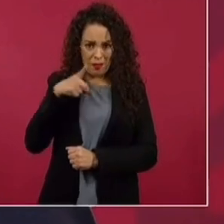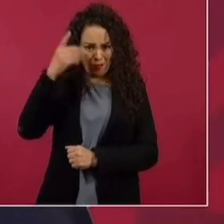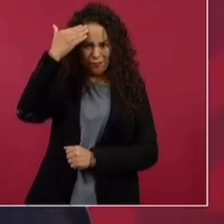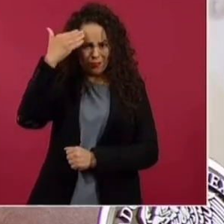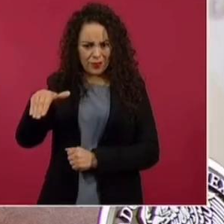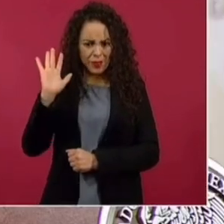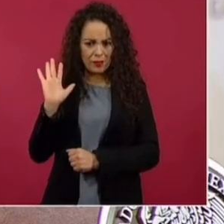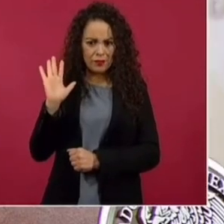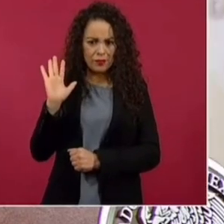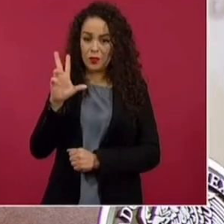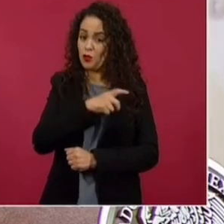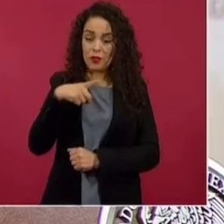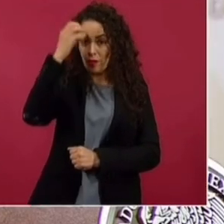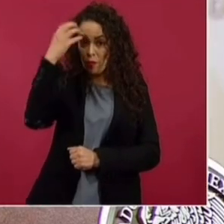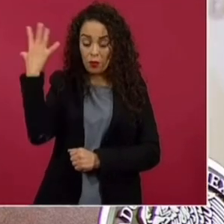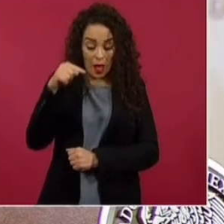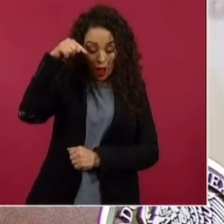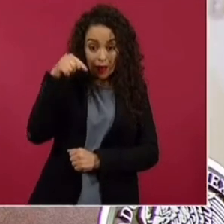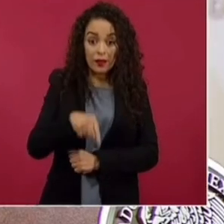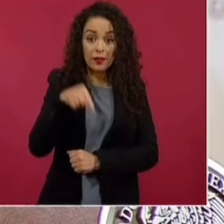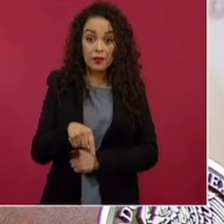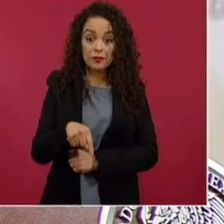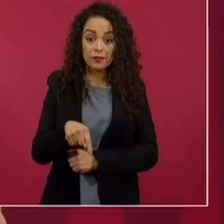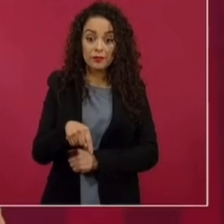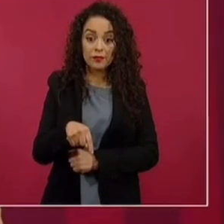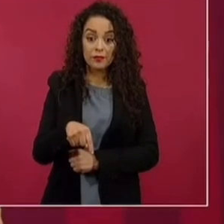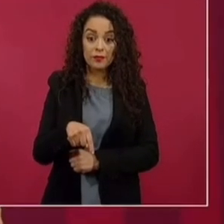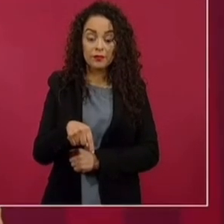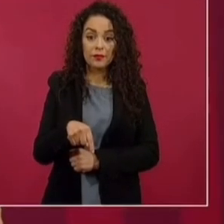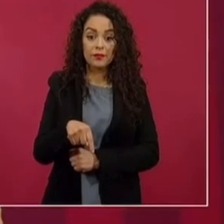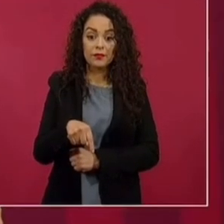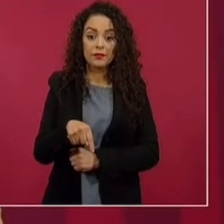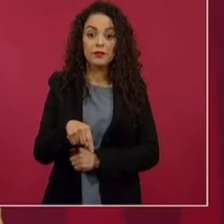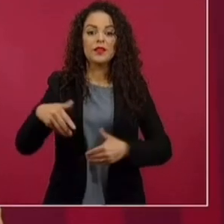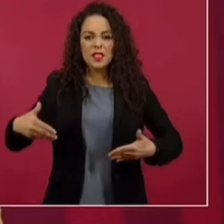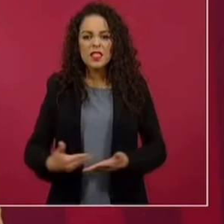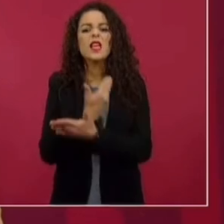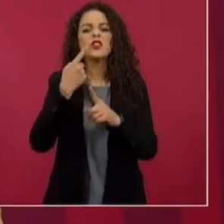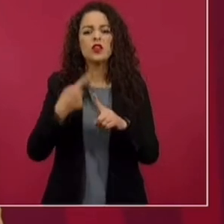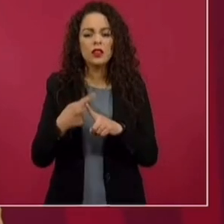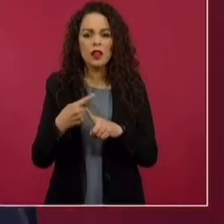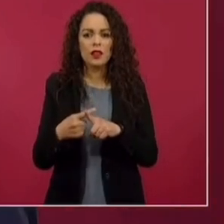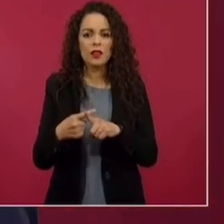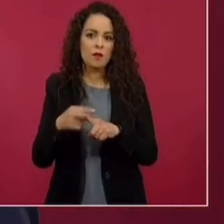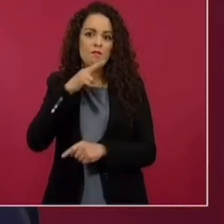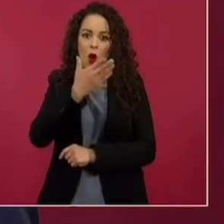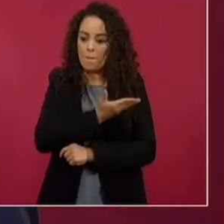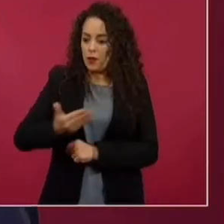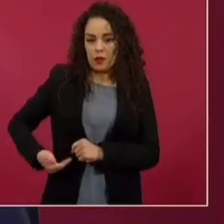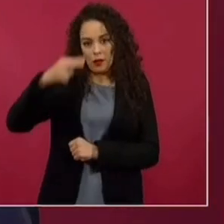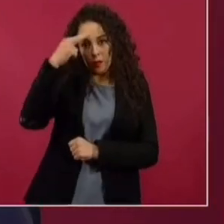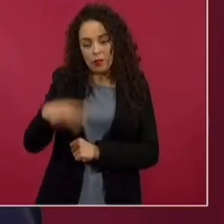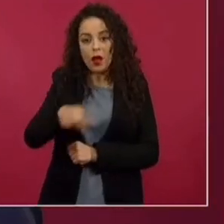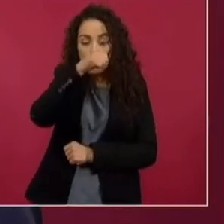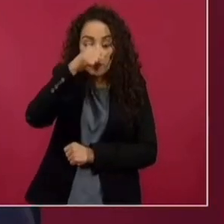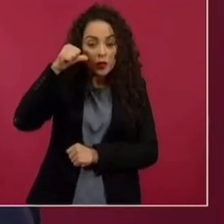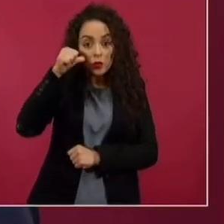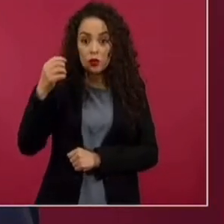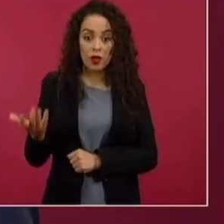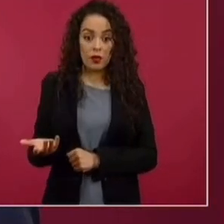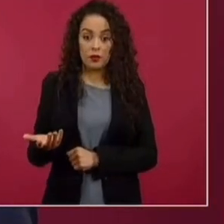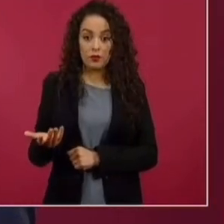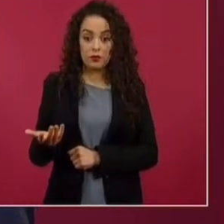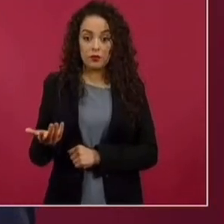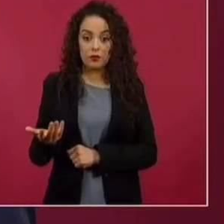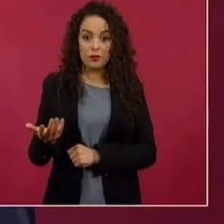o no deben olvidarlo, que aquí nació Benito Juárez, el mejor presidente que ha tenido México, uno de los mejores